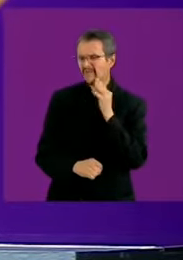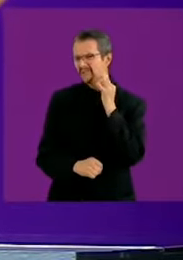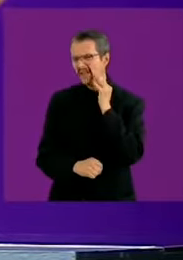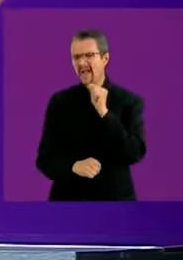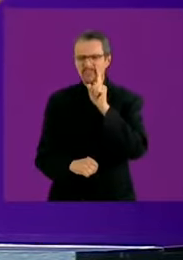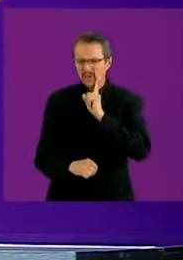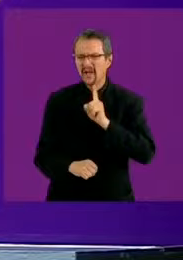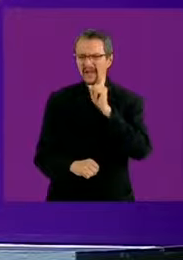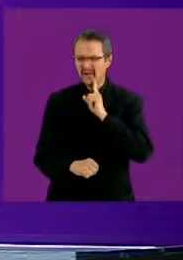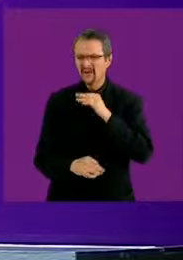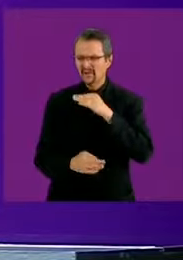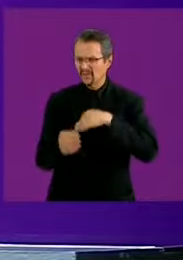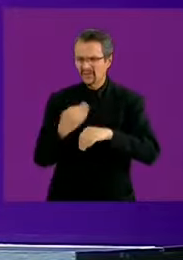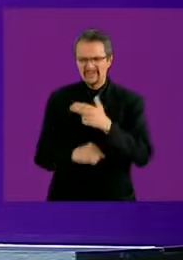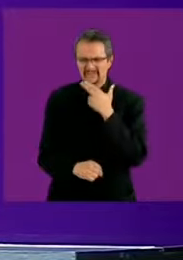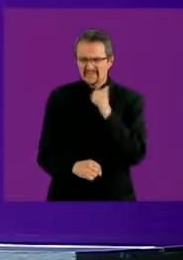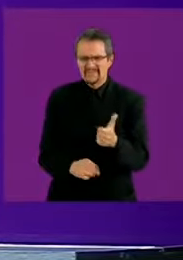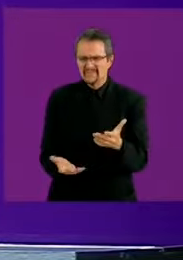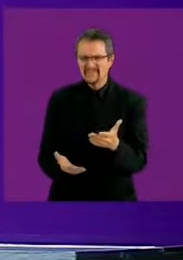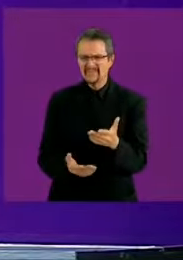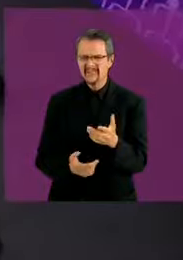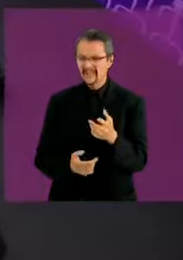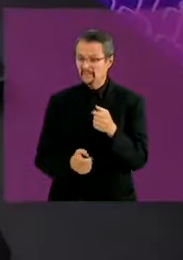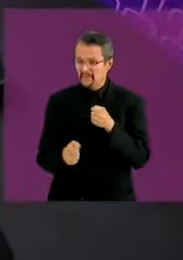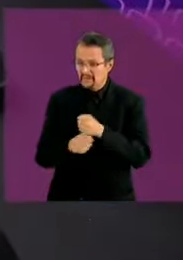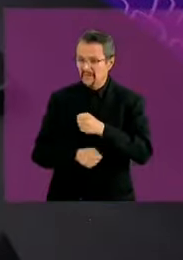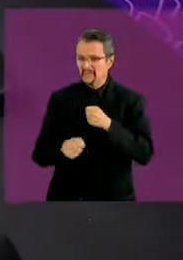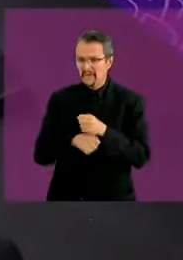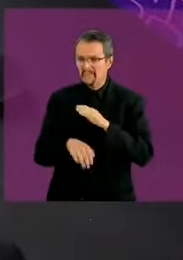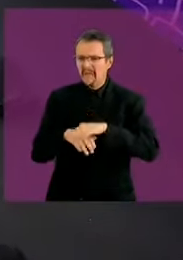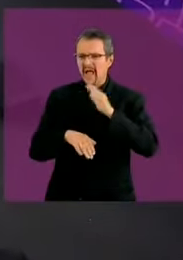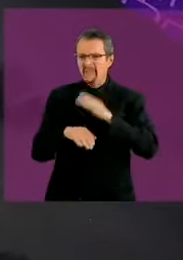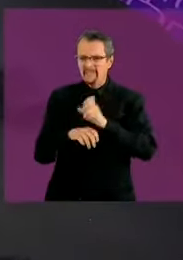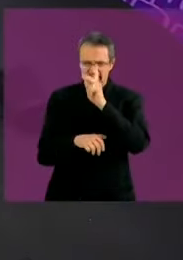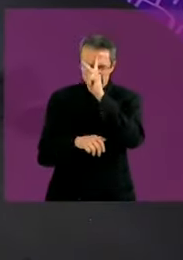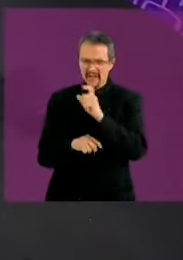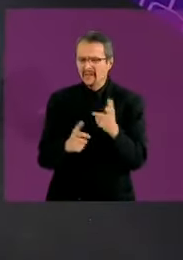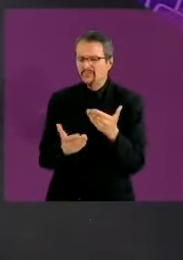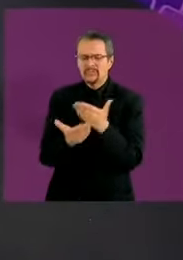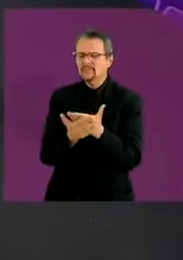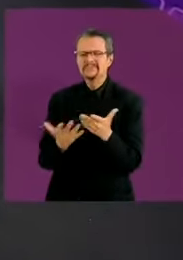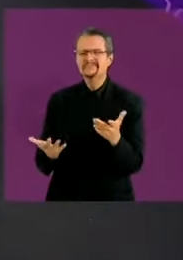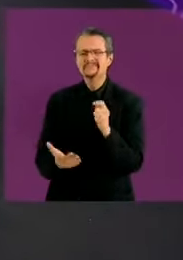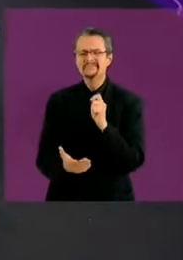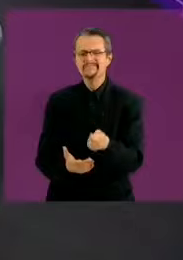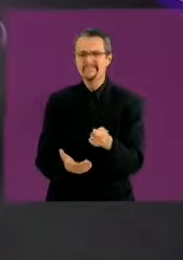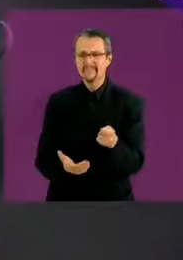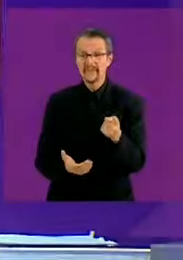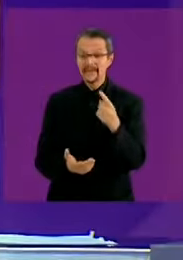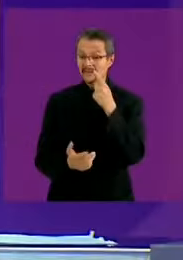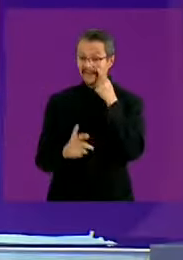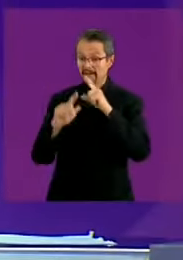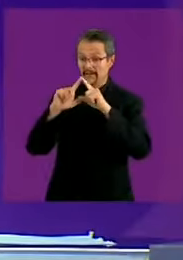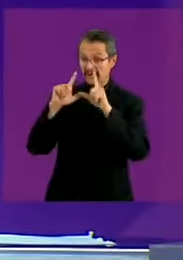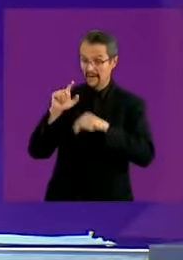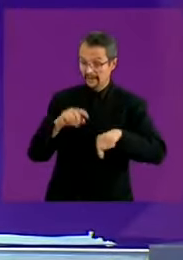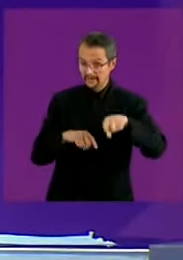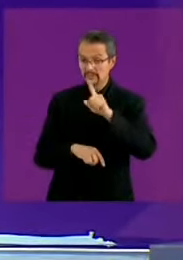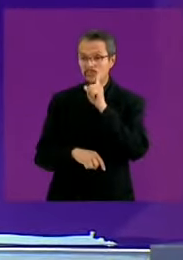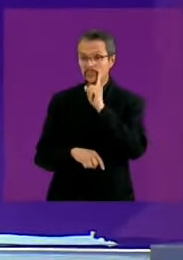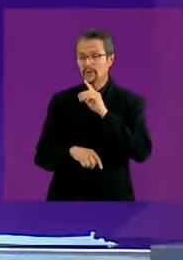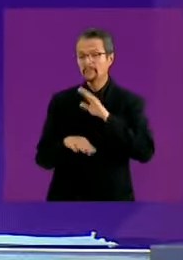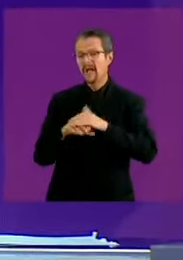tampoco han incidido en bajar los índices? Bueno, los índices de feminicidio a nivel nacional han bajado más de